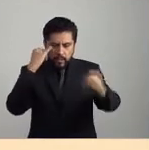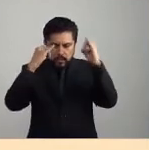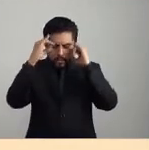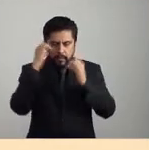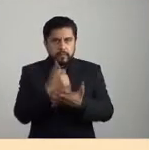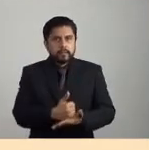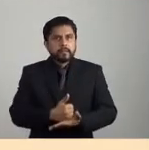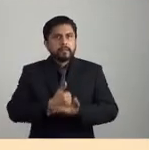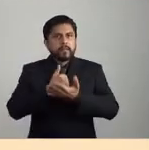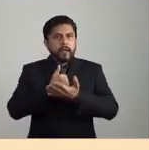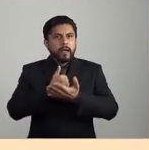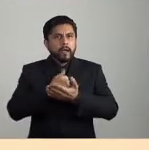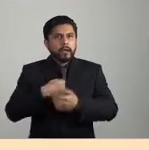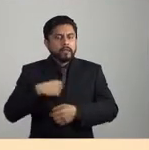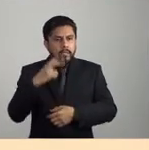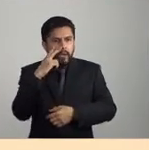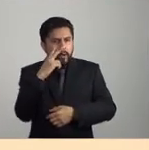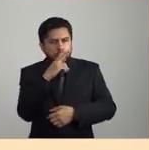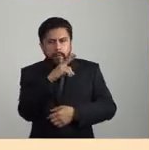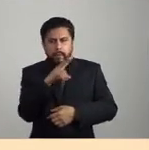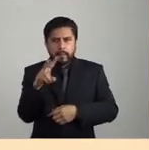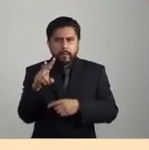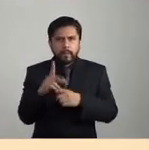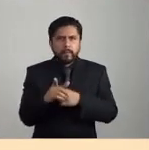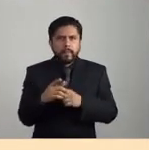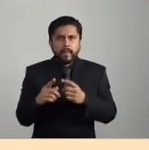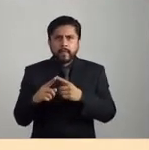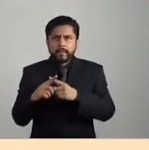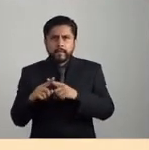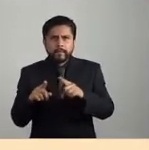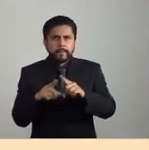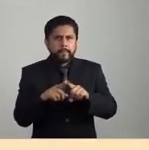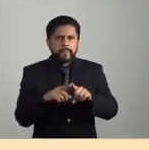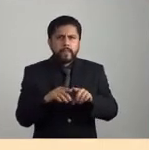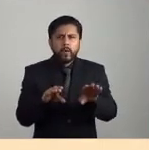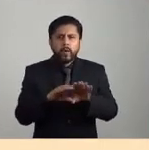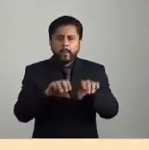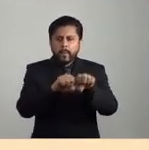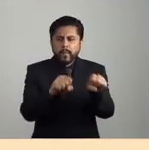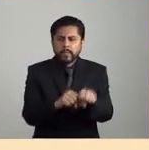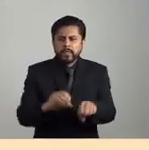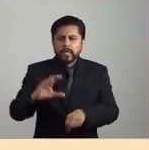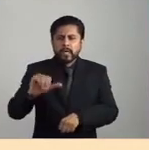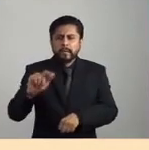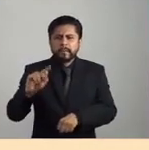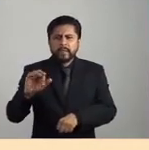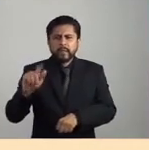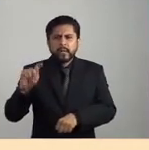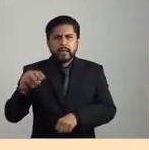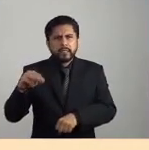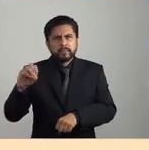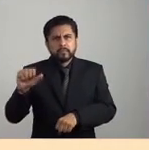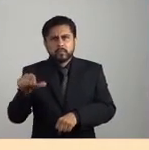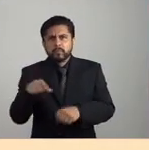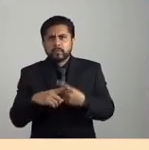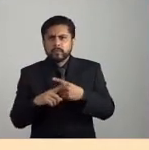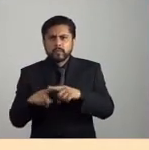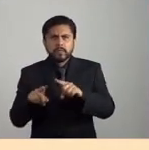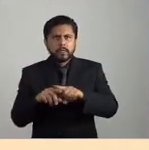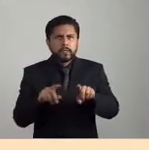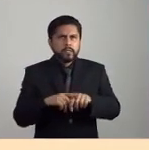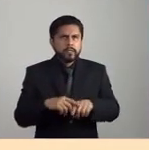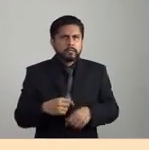los límites de esta coproducción capitalista con sus contenidos patriarcales,